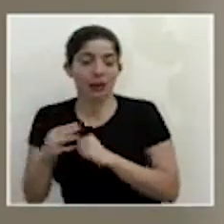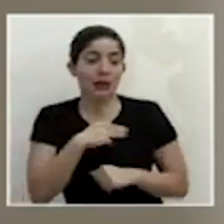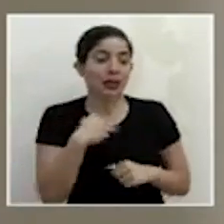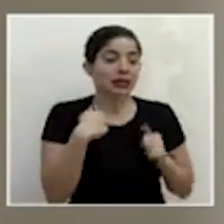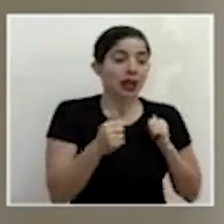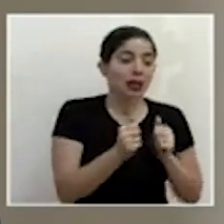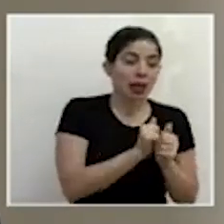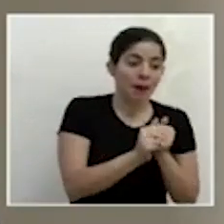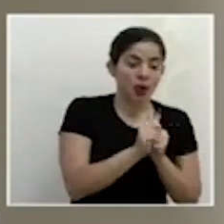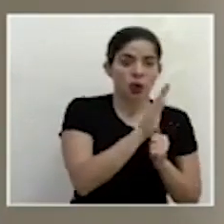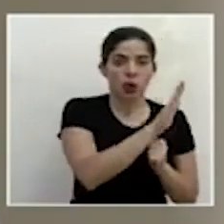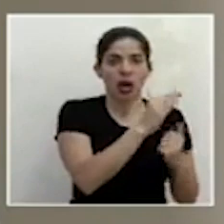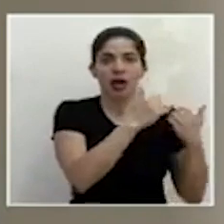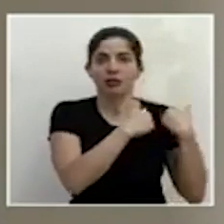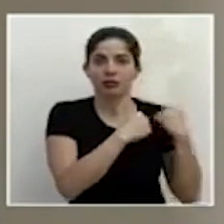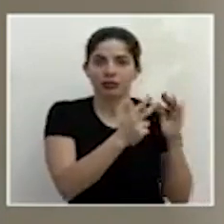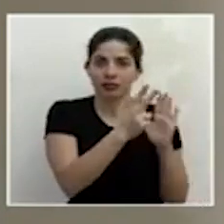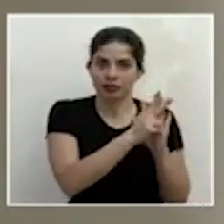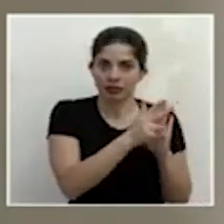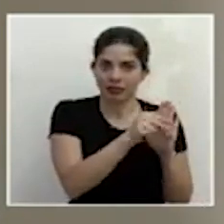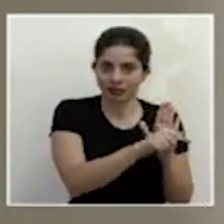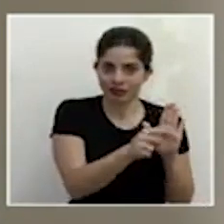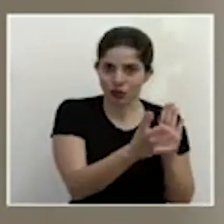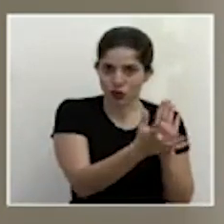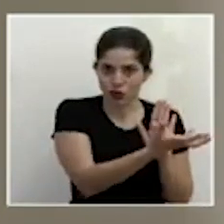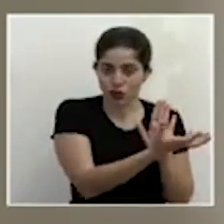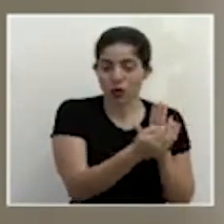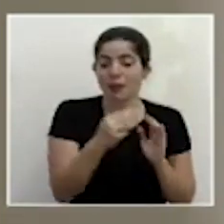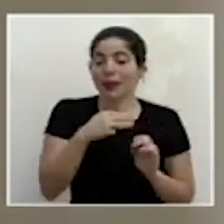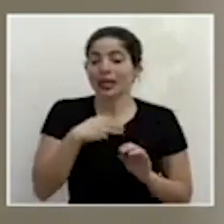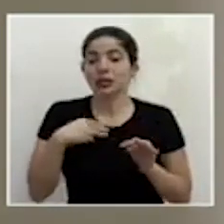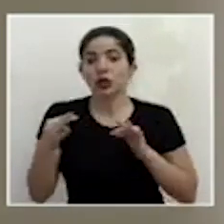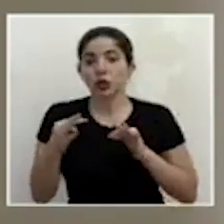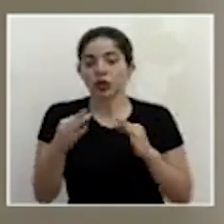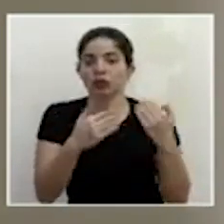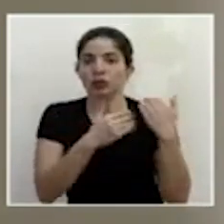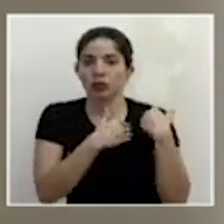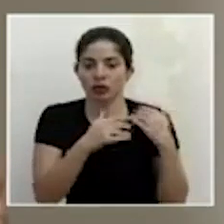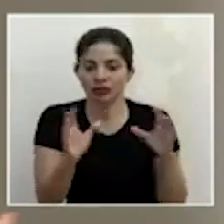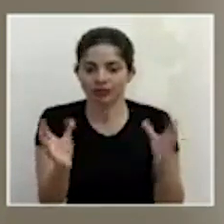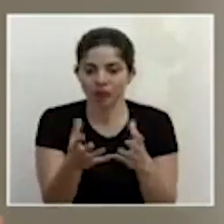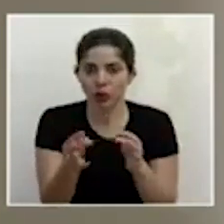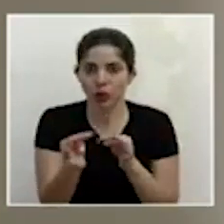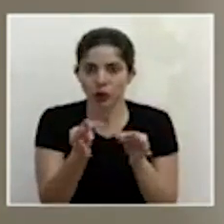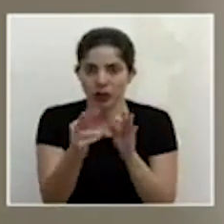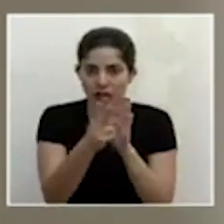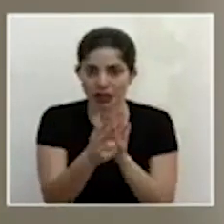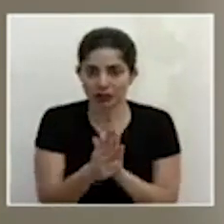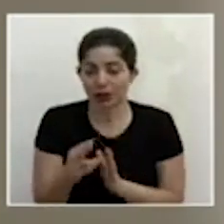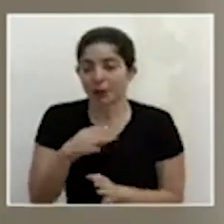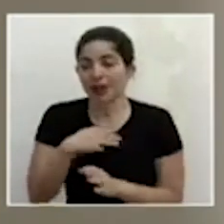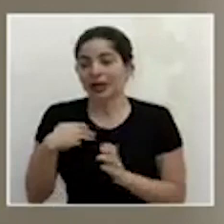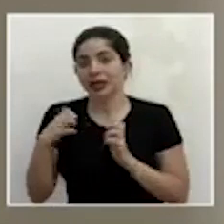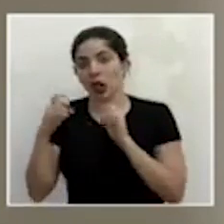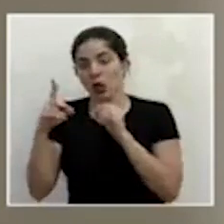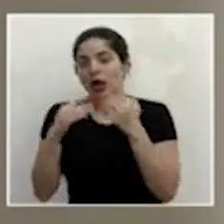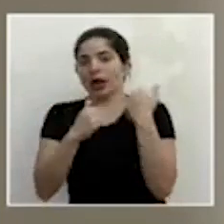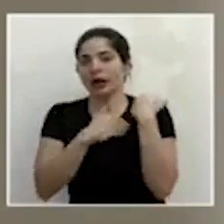del Deporte en el Ministerio de la Ministra de Turismo en el Ministerio de Educación